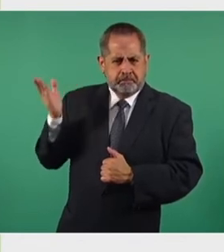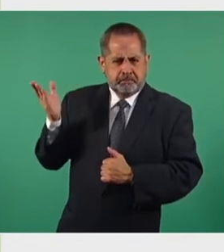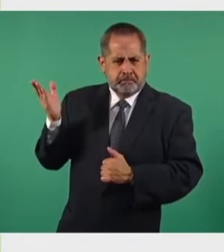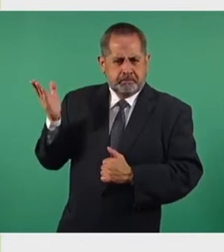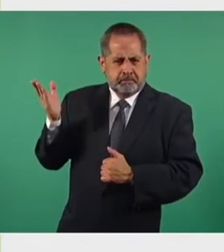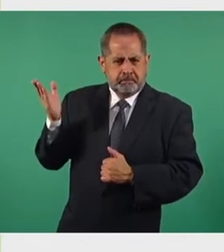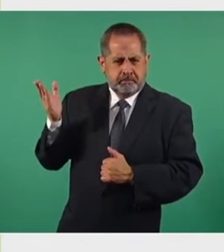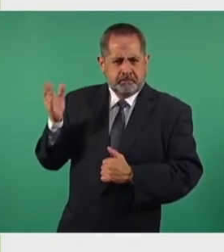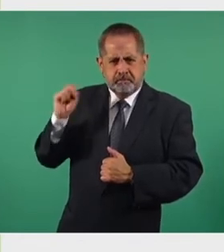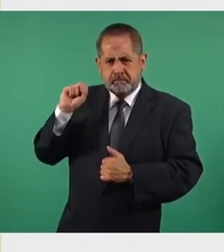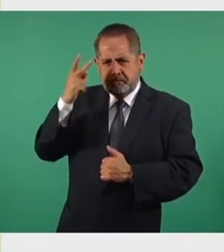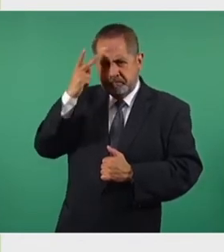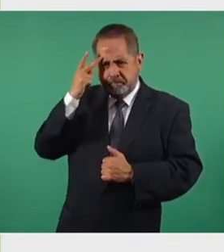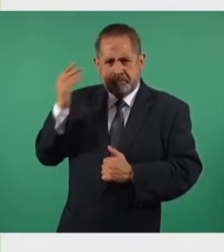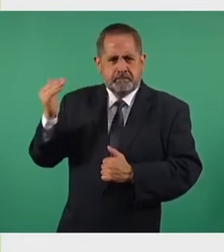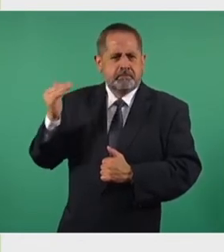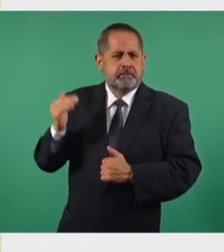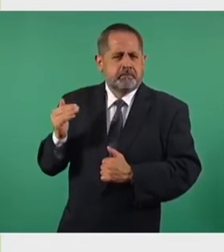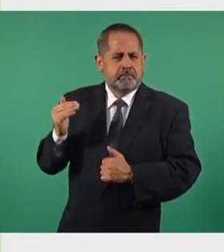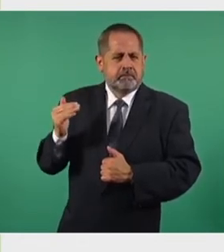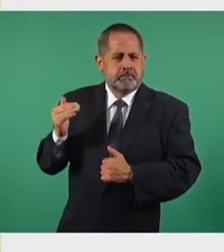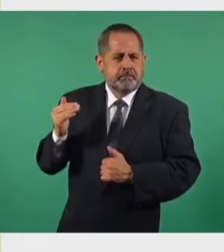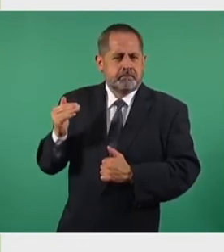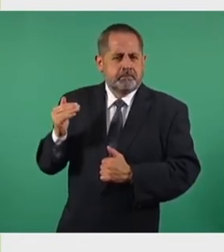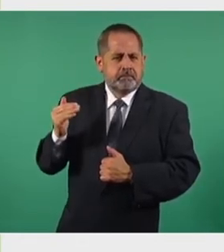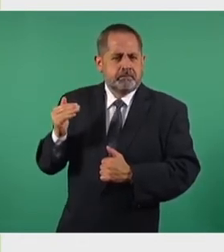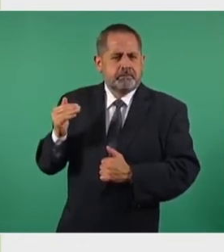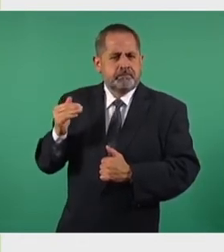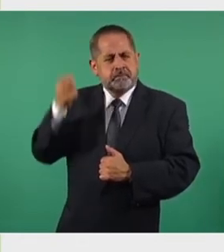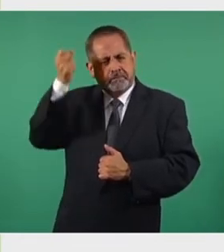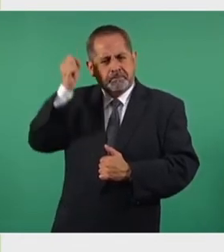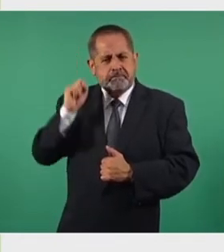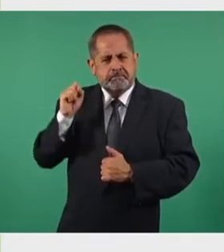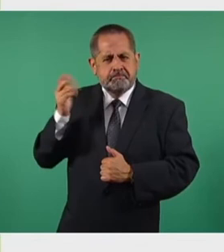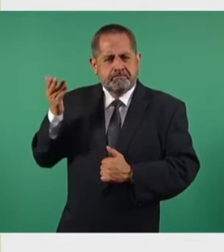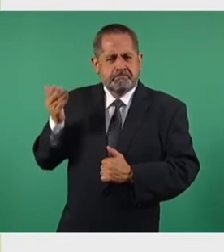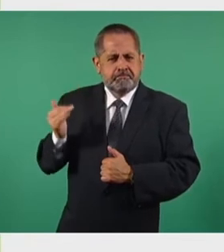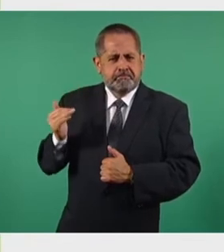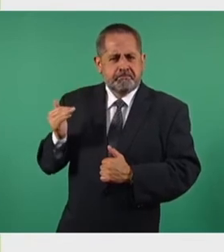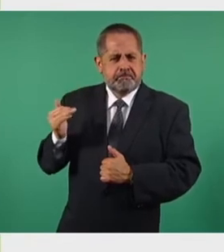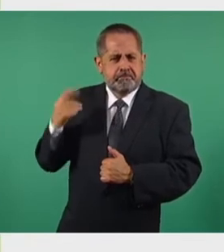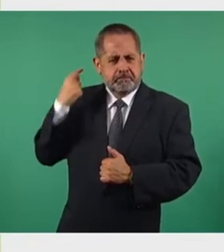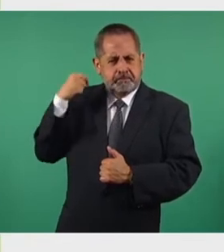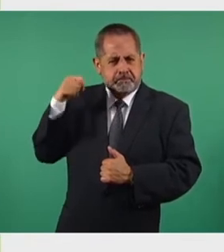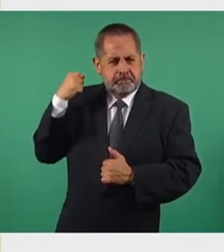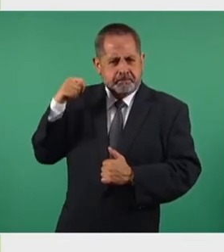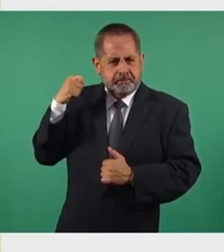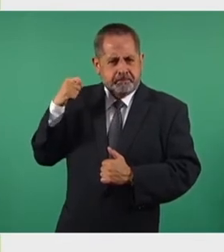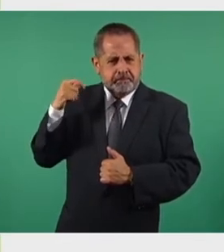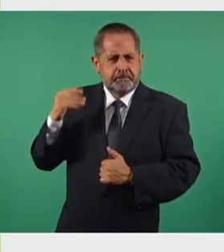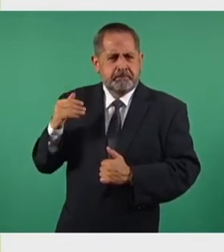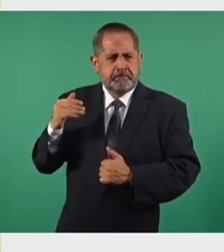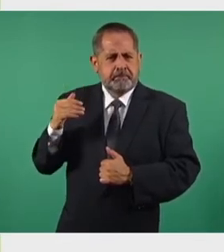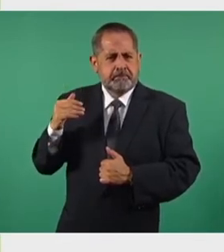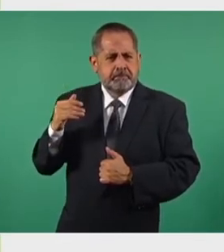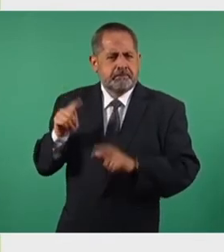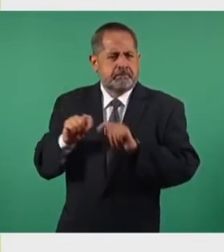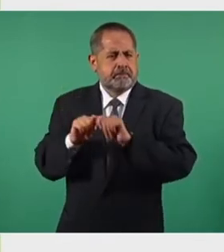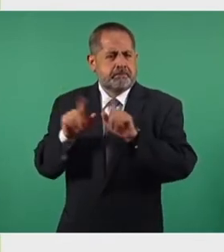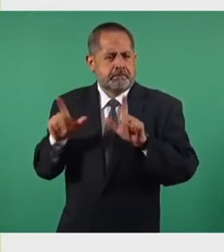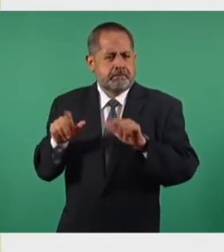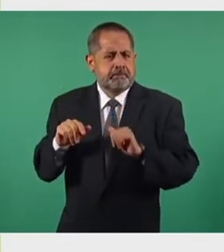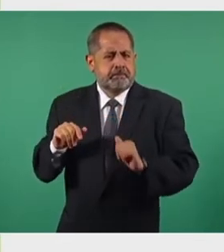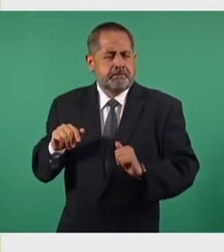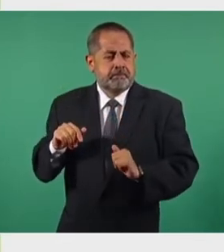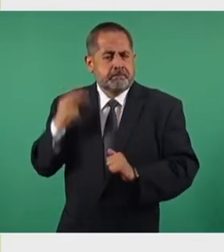Luis Potosí con 7, Sinaloa con 15, Tabasco con 12, Tlaxcala con 2, Veracruz con